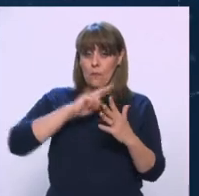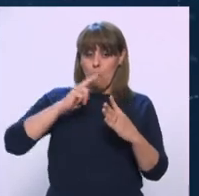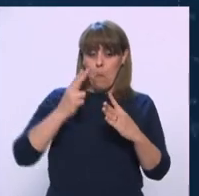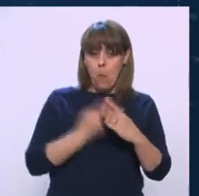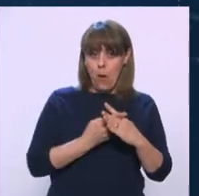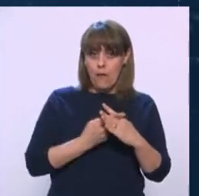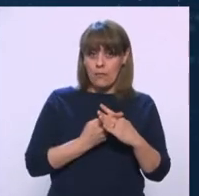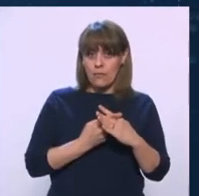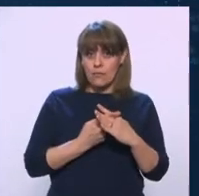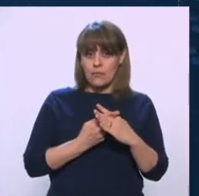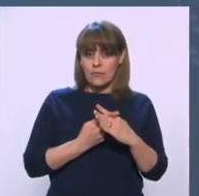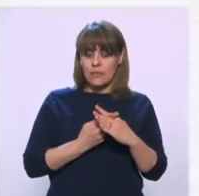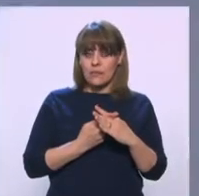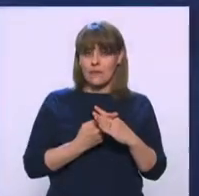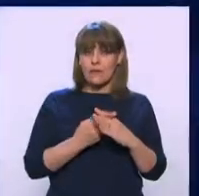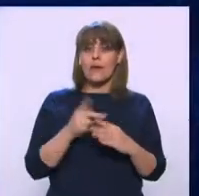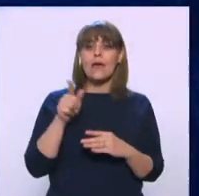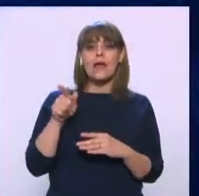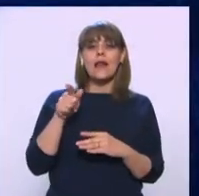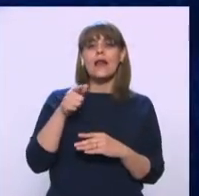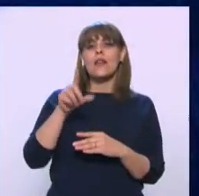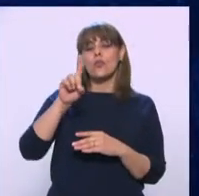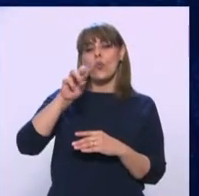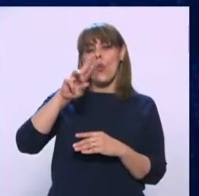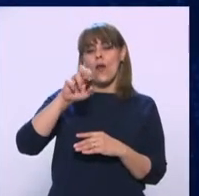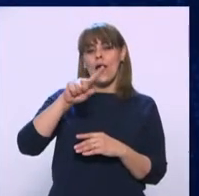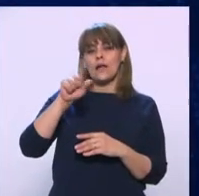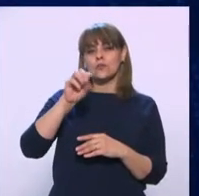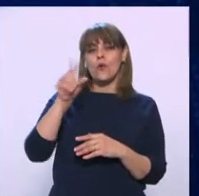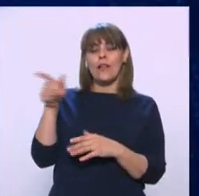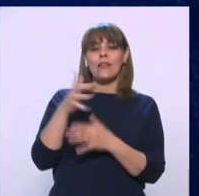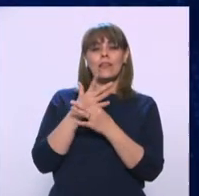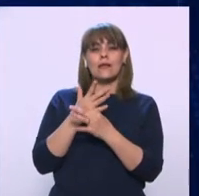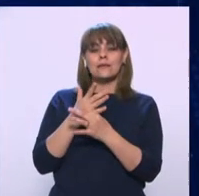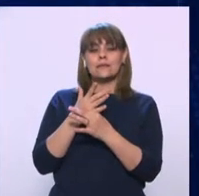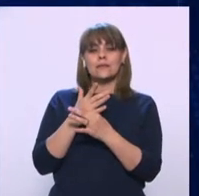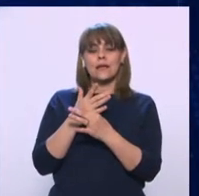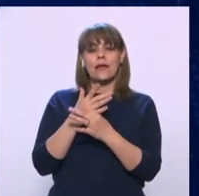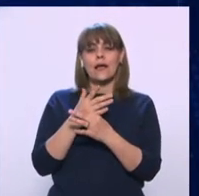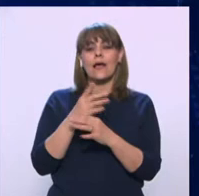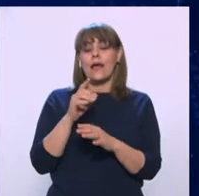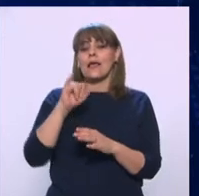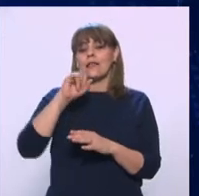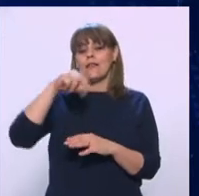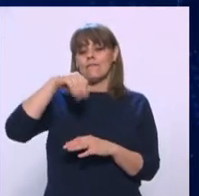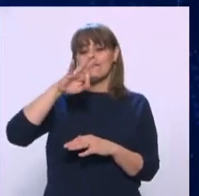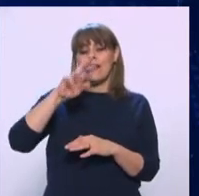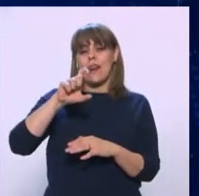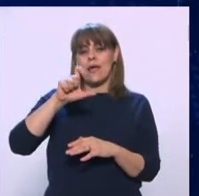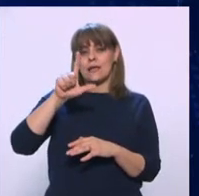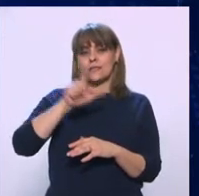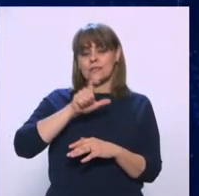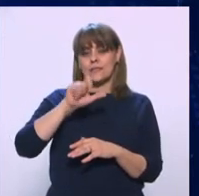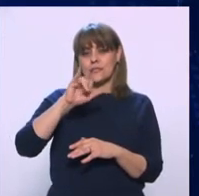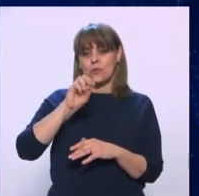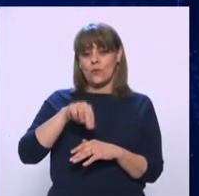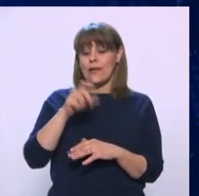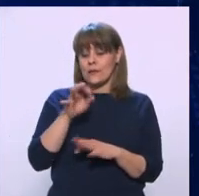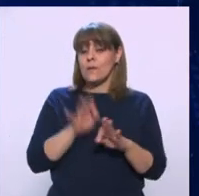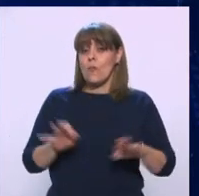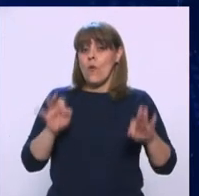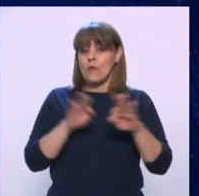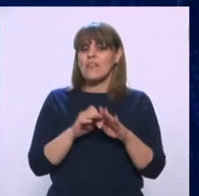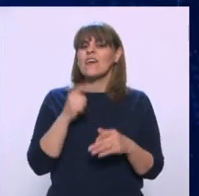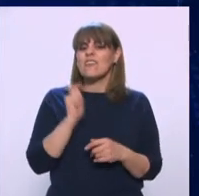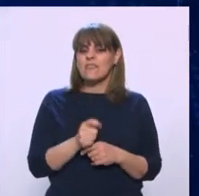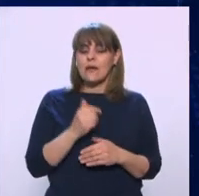doloso, habla de lo que Durazo llamó en algún momento una inflexión. Esto es muy importante porque esto es parte de un